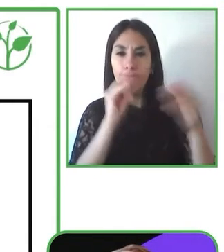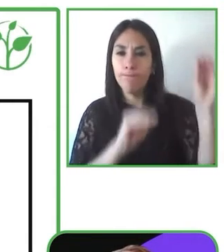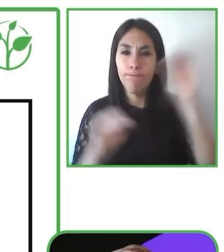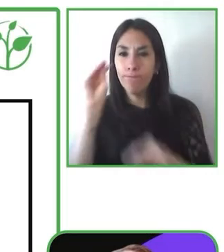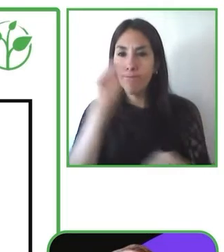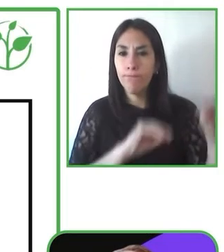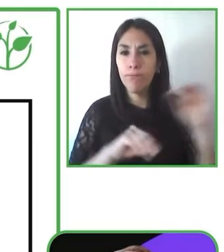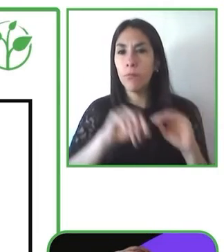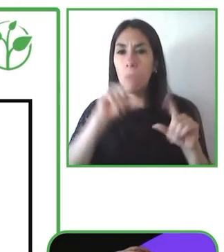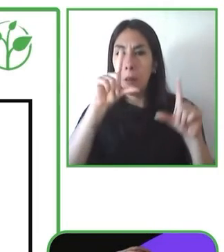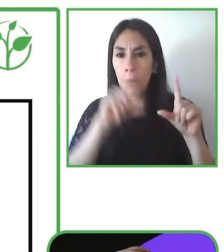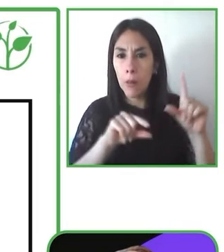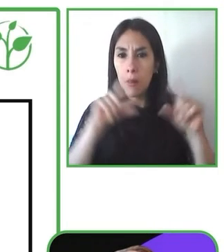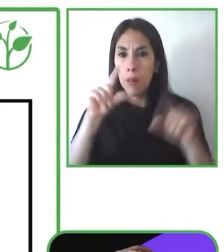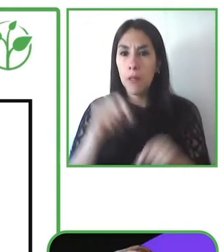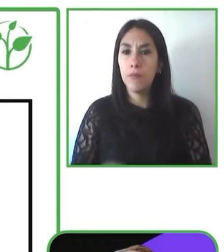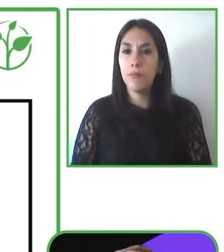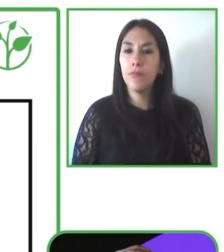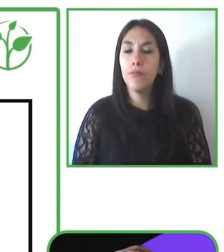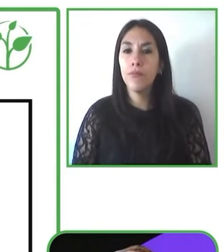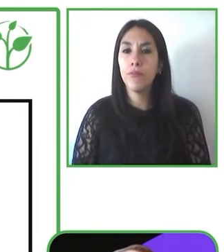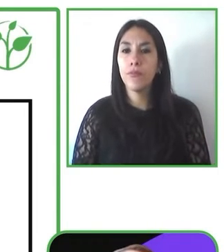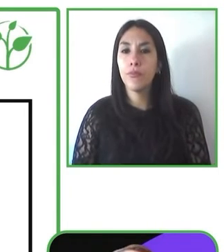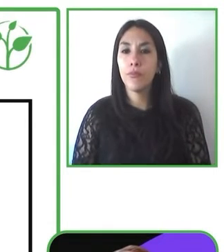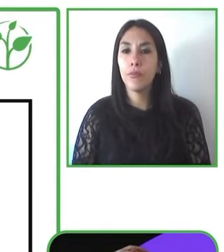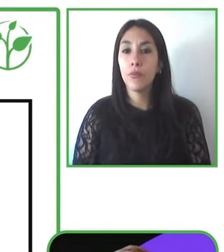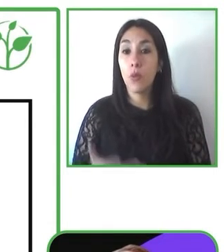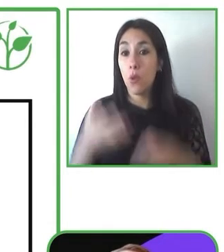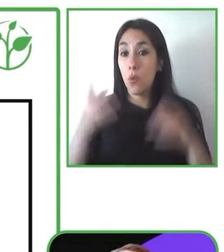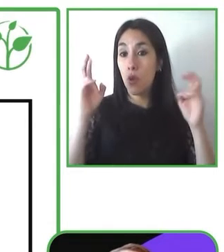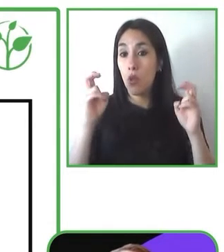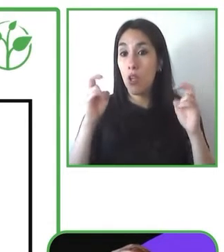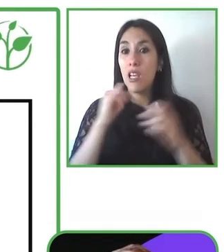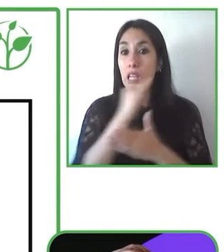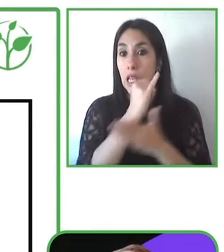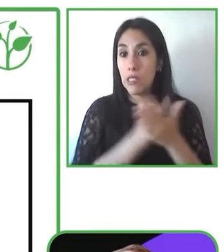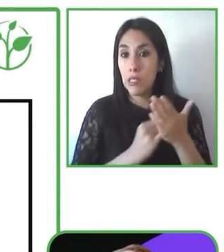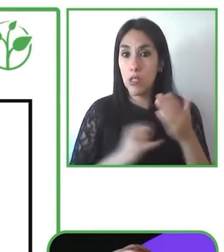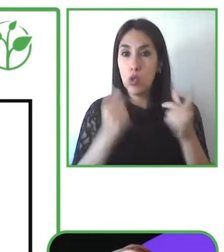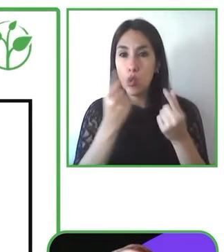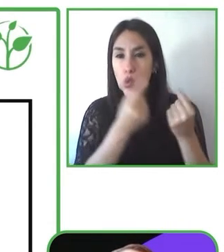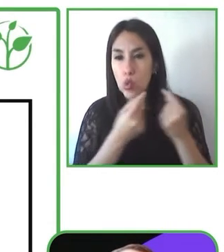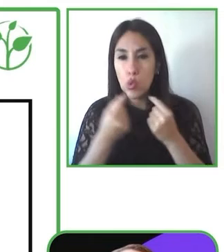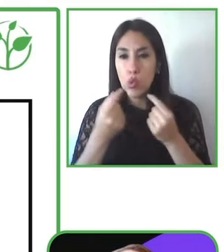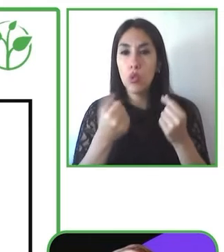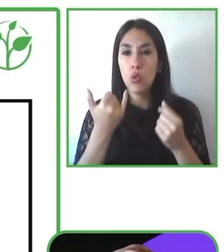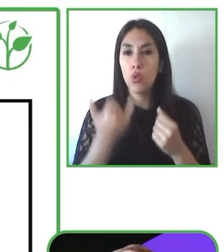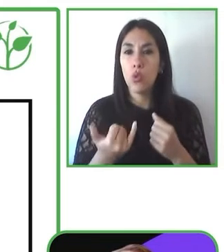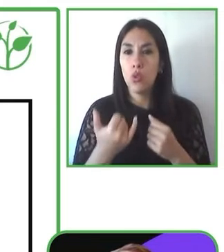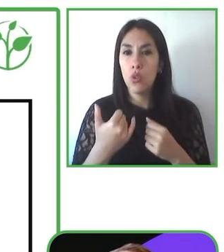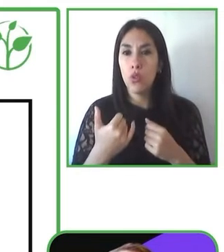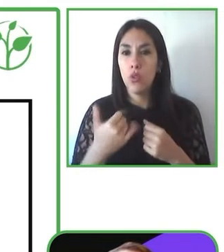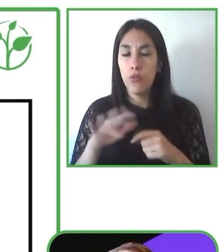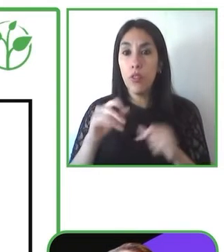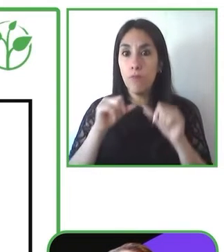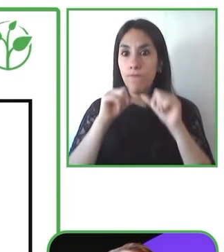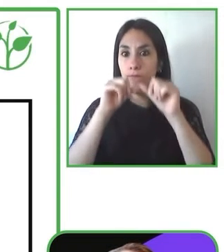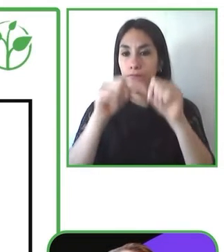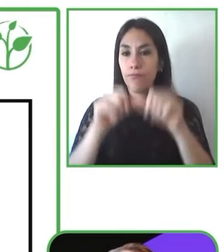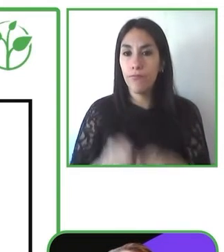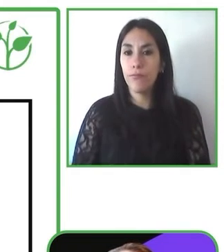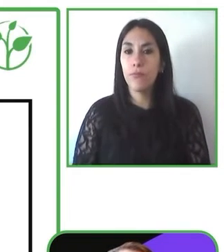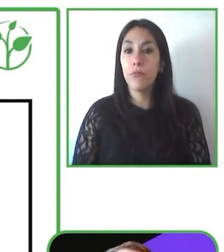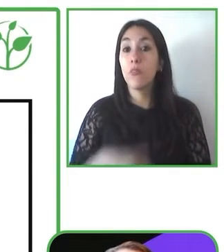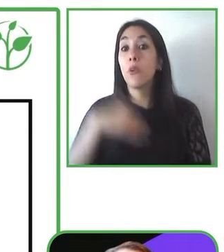elementos de diseño se hacen para ser más sostenibles y tener menos impacto o generación de